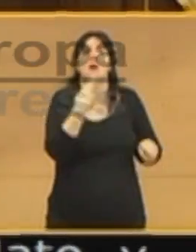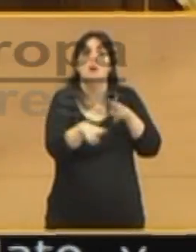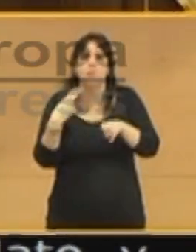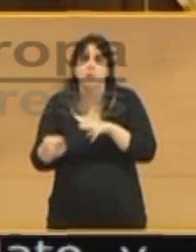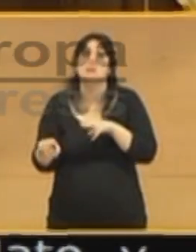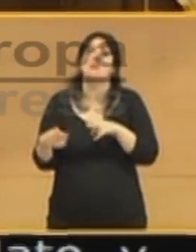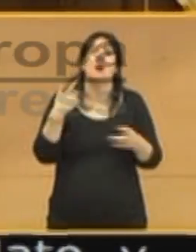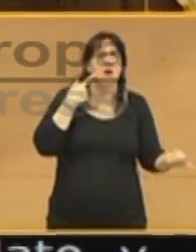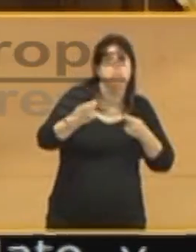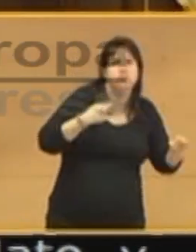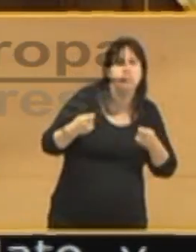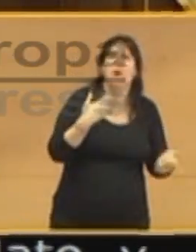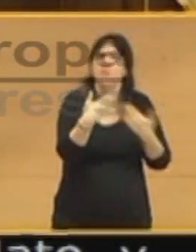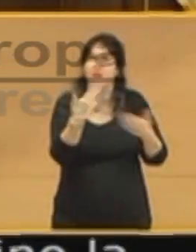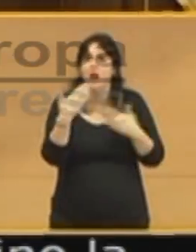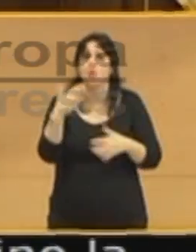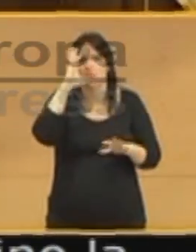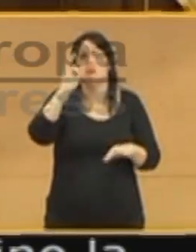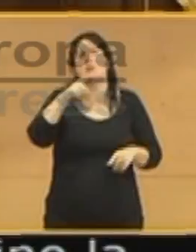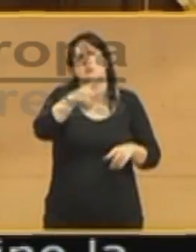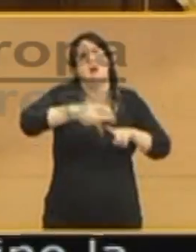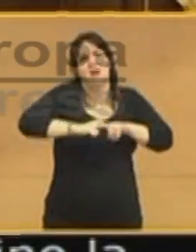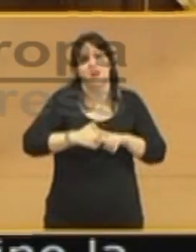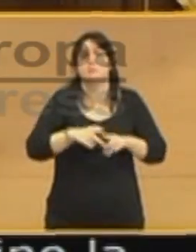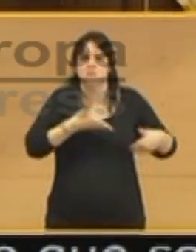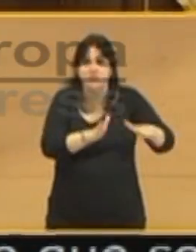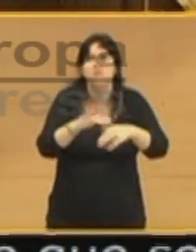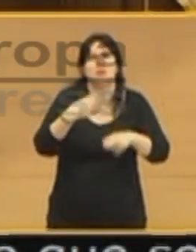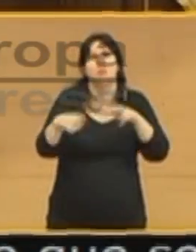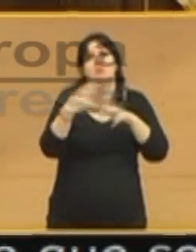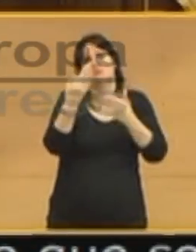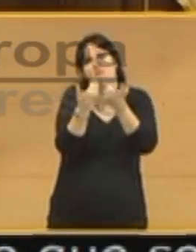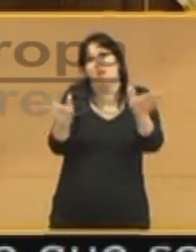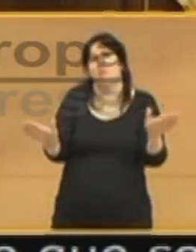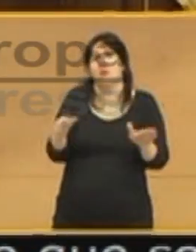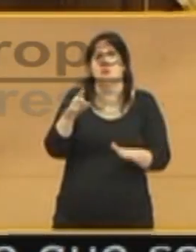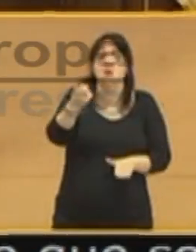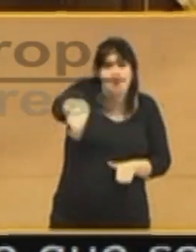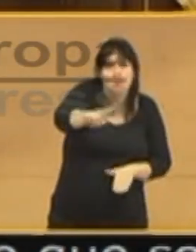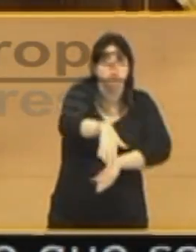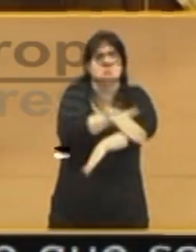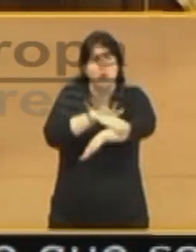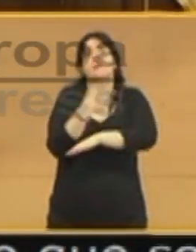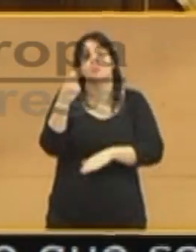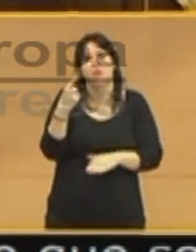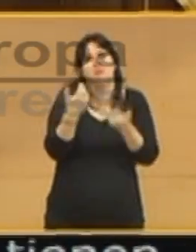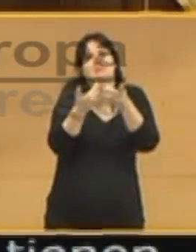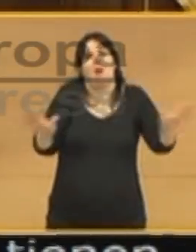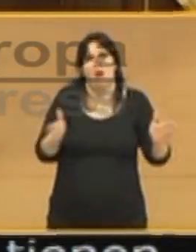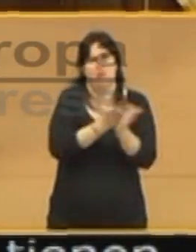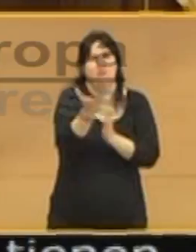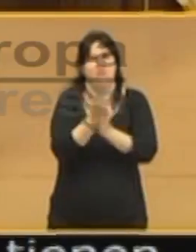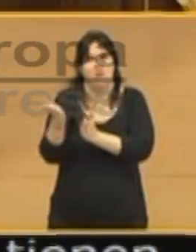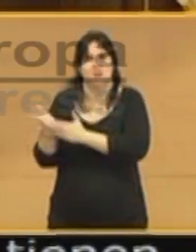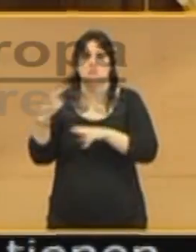Creo que esas son las herramientas y los cauces políticos que hay que abrir. Y ustedes y este Gobierno tienen la necesidad de abrir esos cauces políticos. Señor